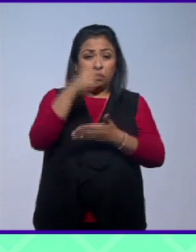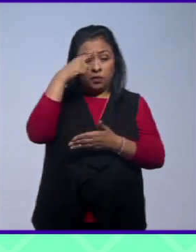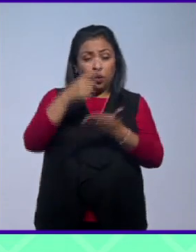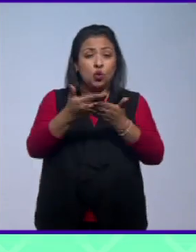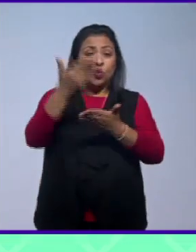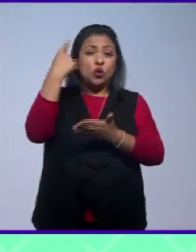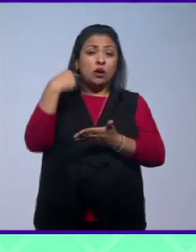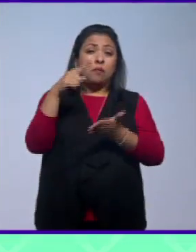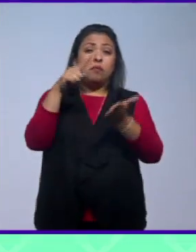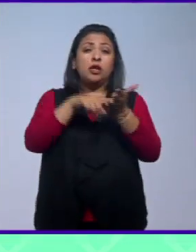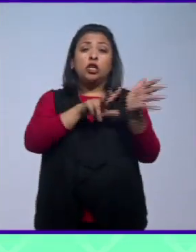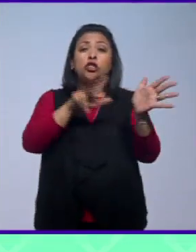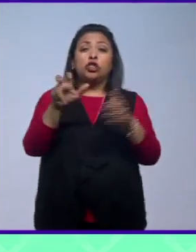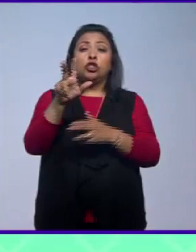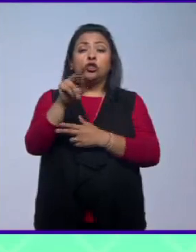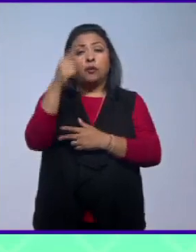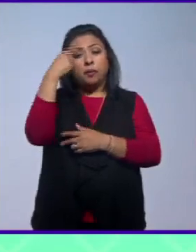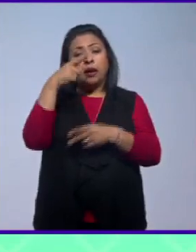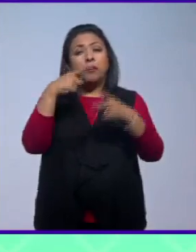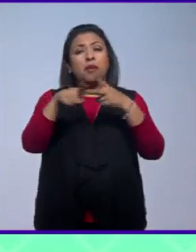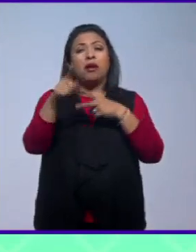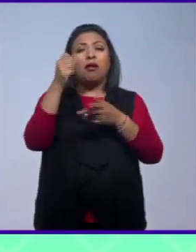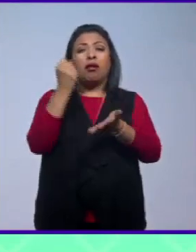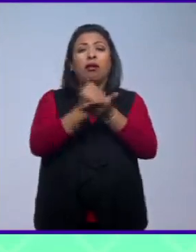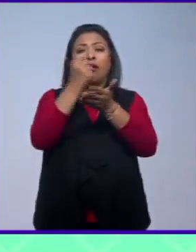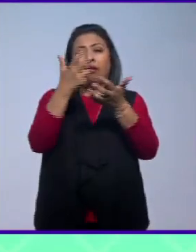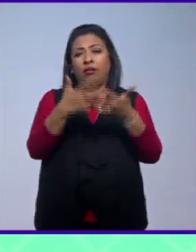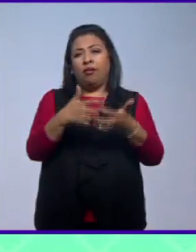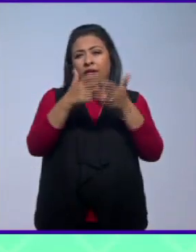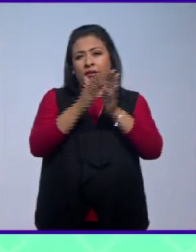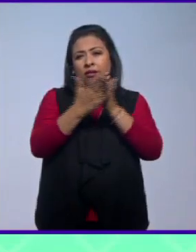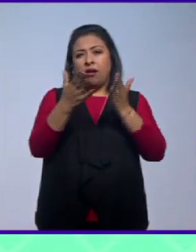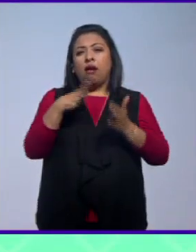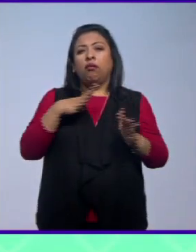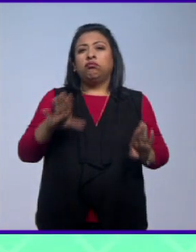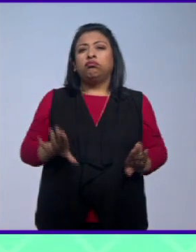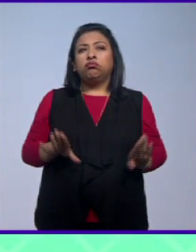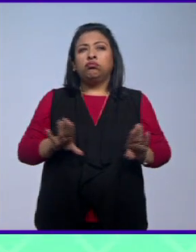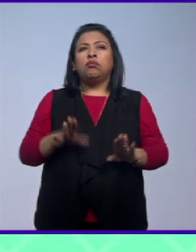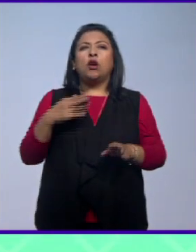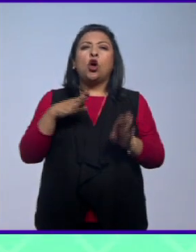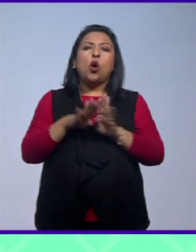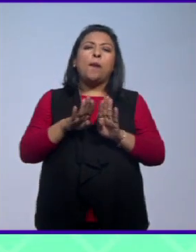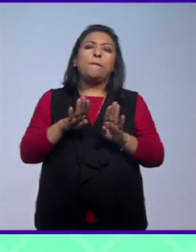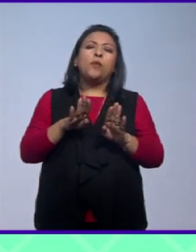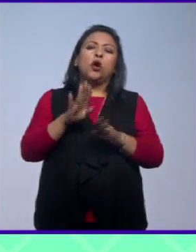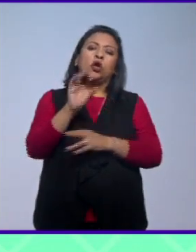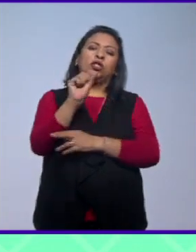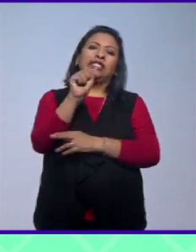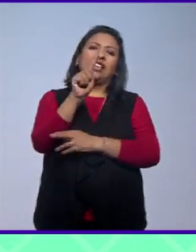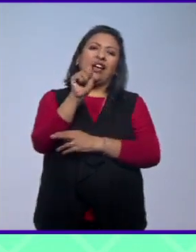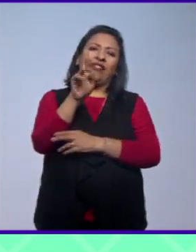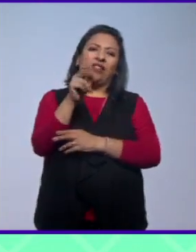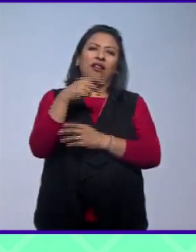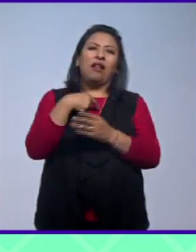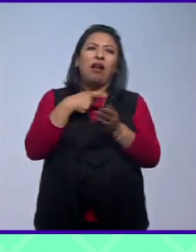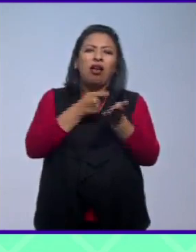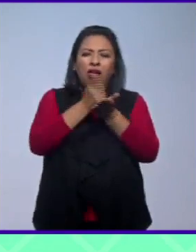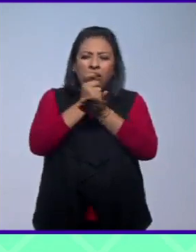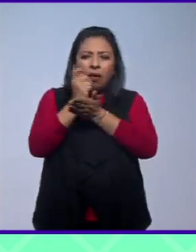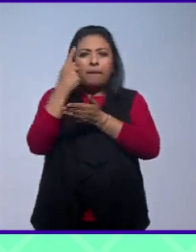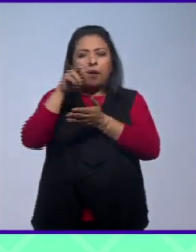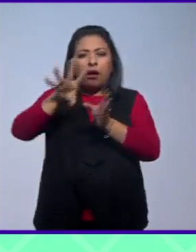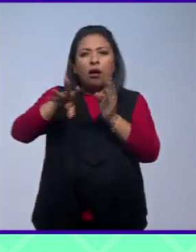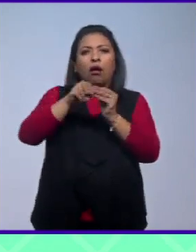1880 para emprender un sello editorial que se caracterizó por utilizar la sátira y el grabado para que todos los contenidos